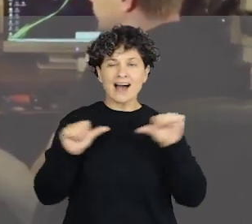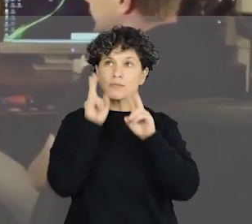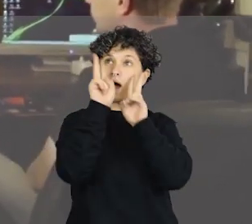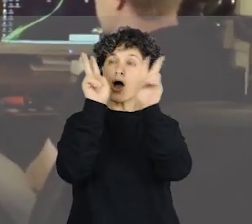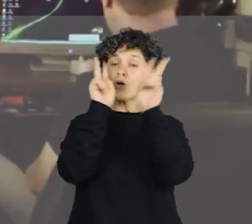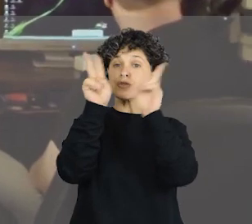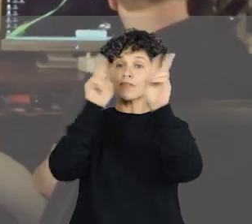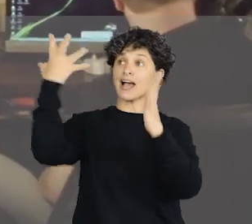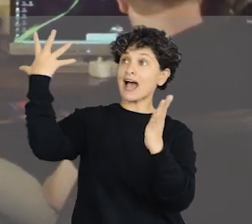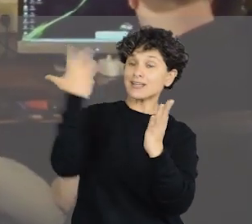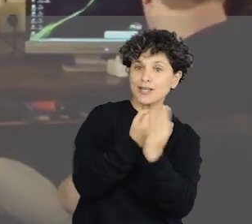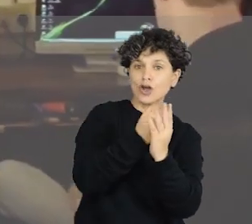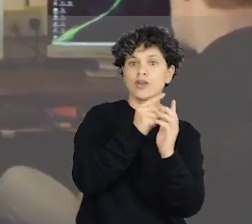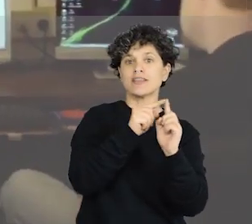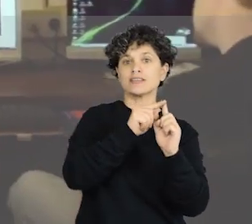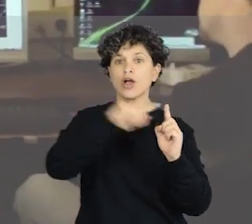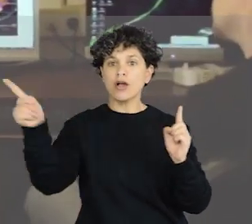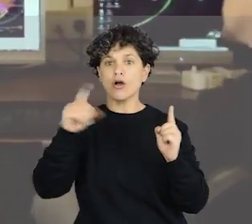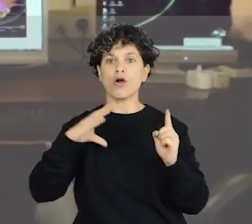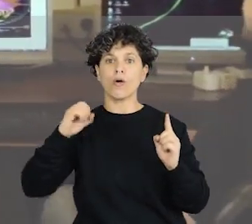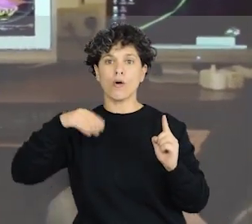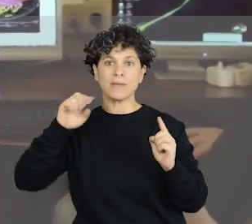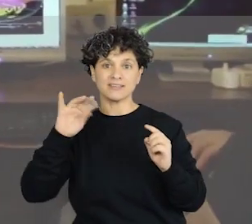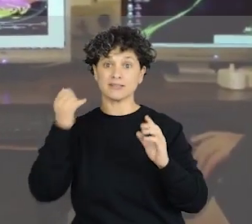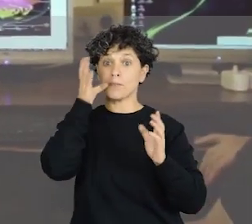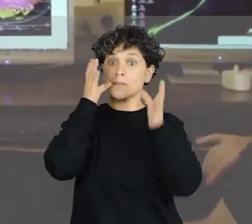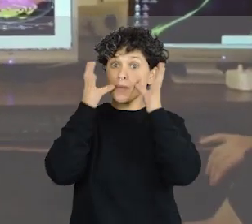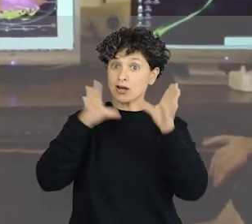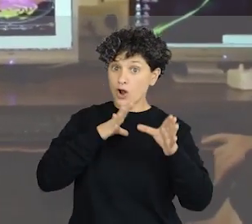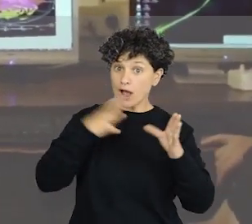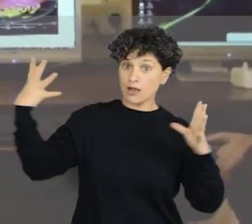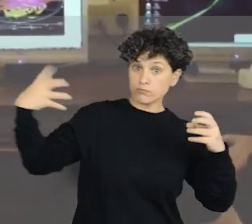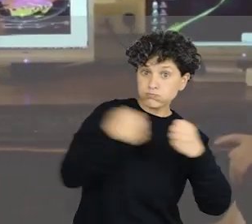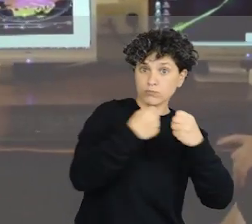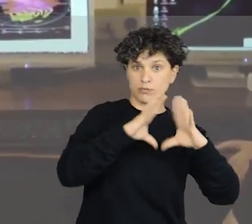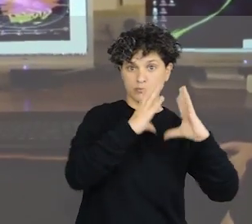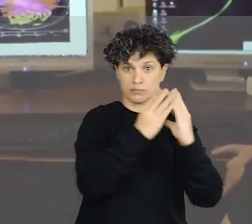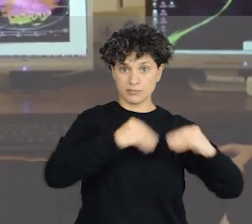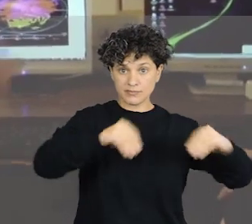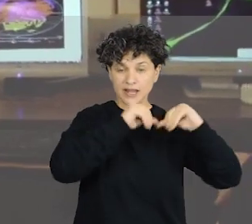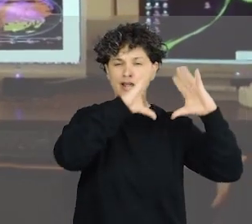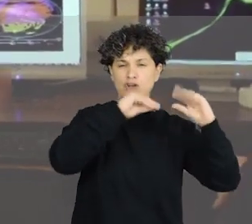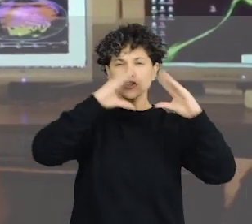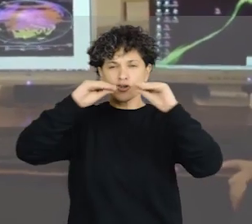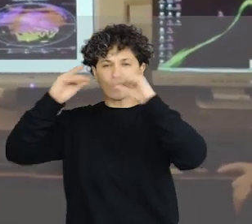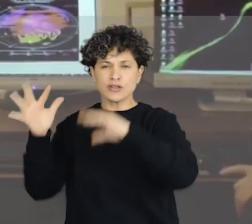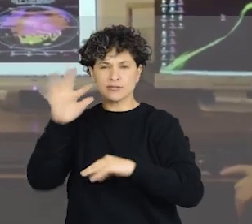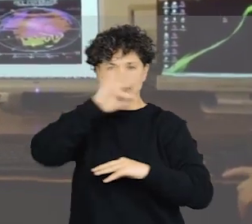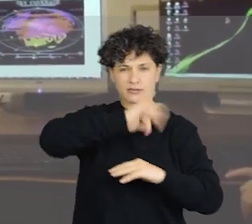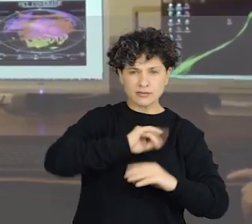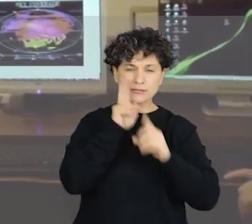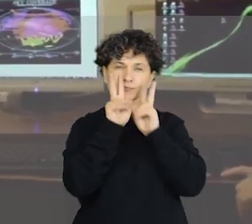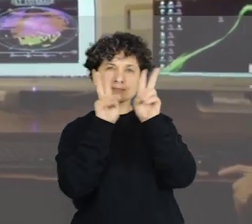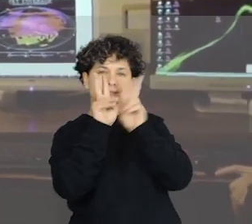Tierra. Noche a noche lo que hacemos es observar este gráfico de la cobertura del cielo en los últimos días a cargo de